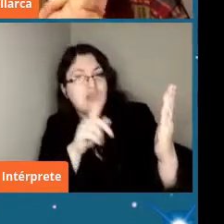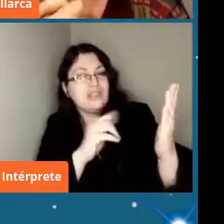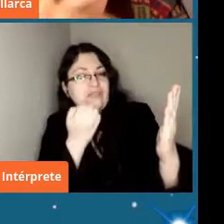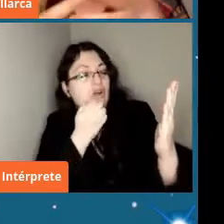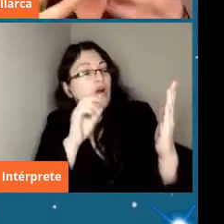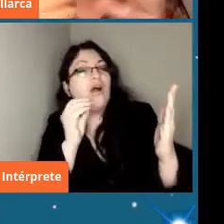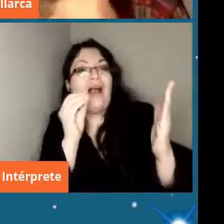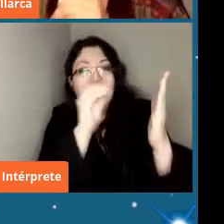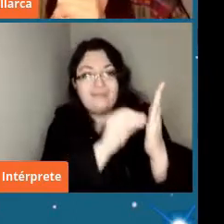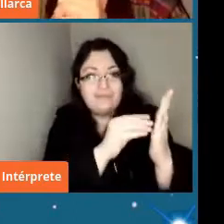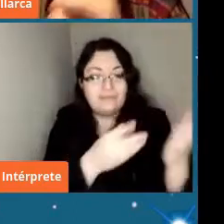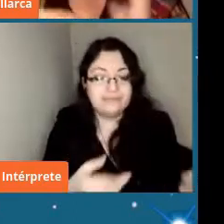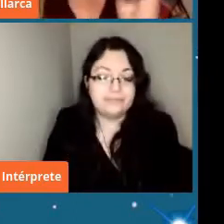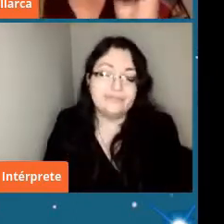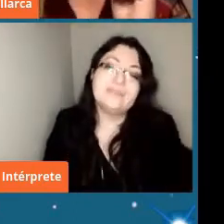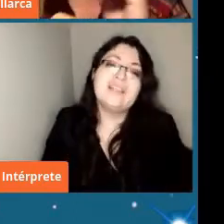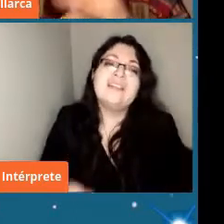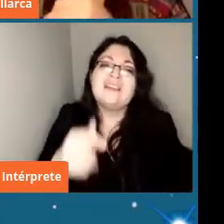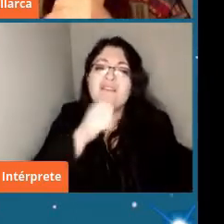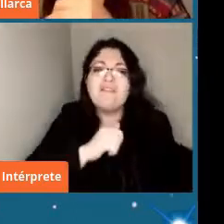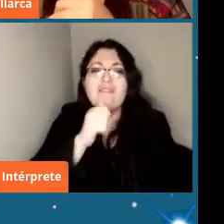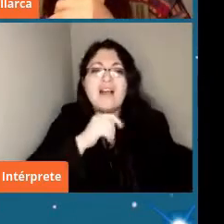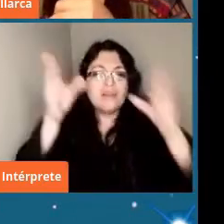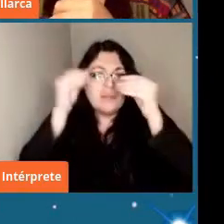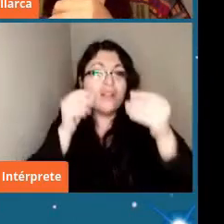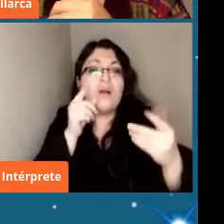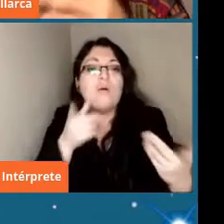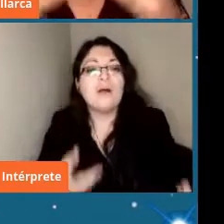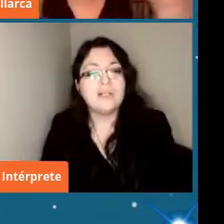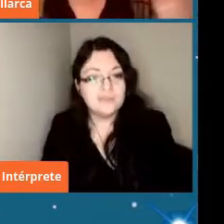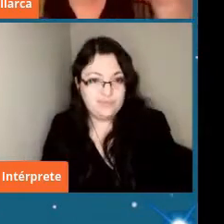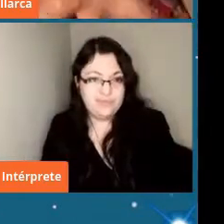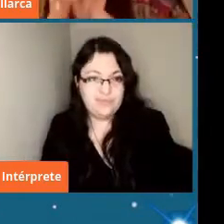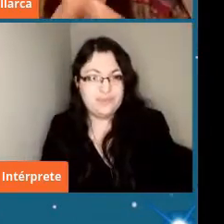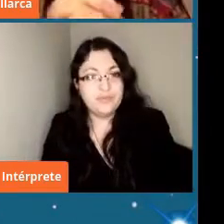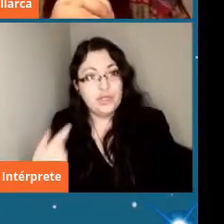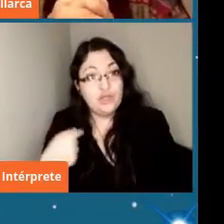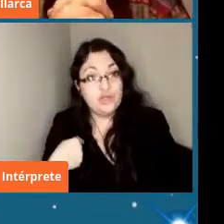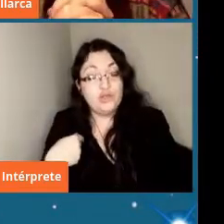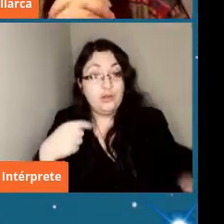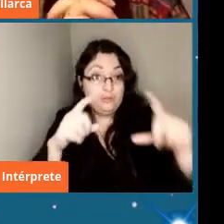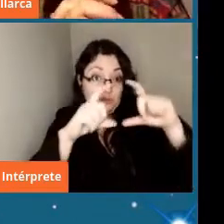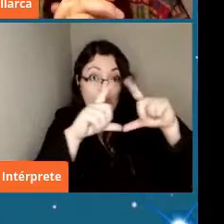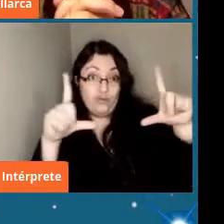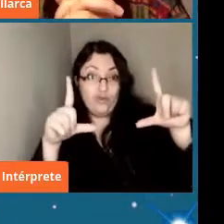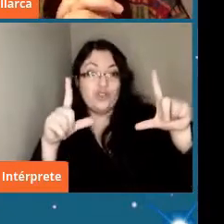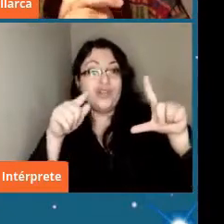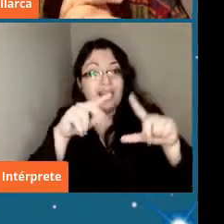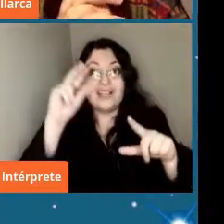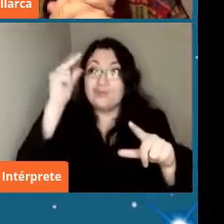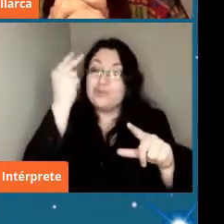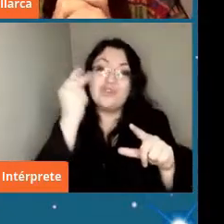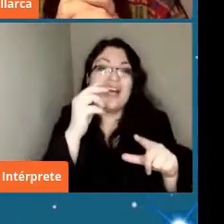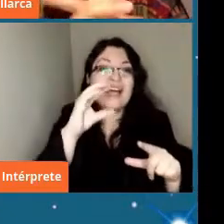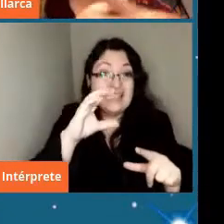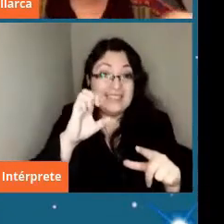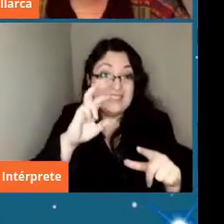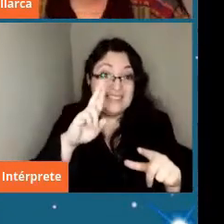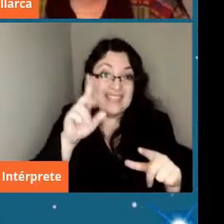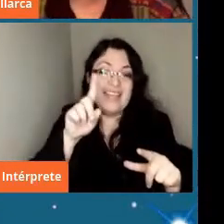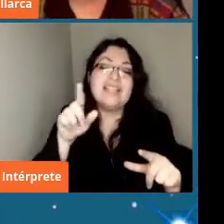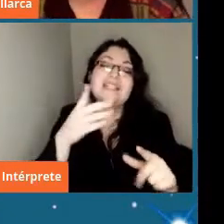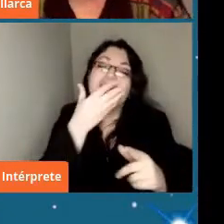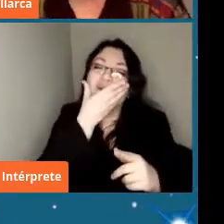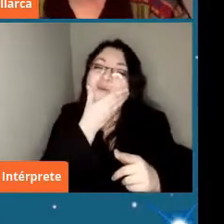lo que qué es lo que nos falta por aprender y ahí les puse un asteroide seres ahí rotando hermoso con todas